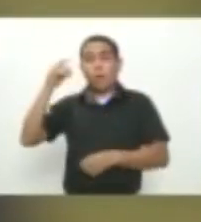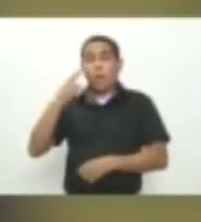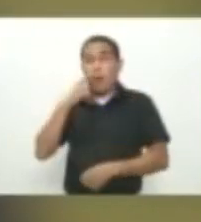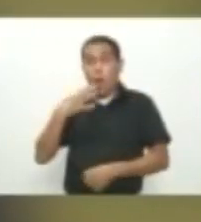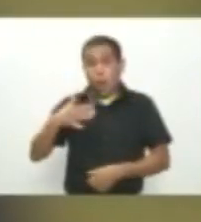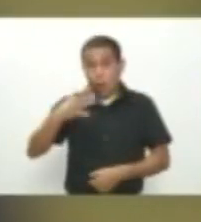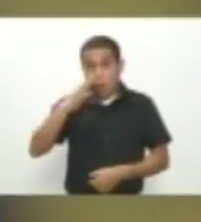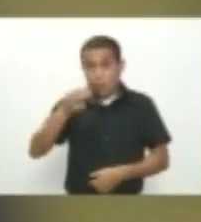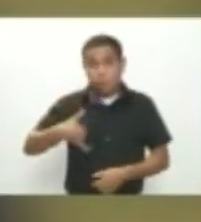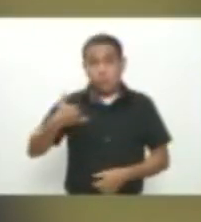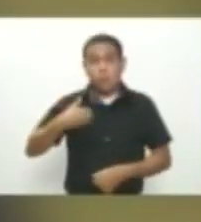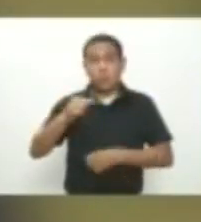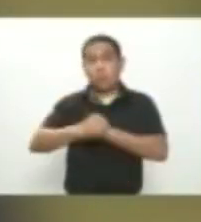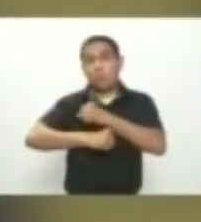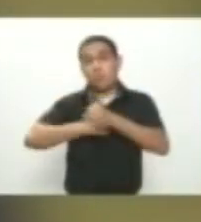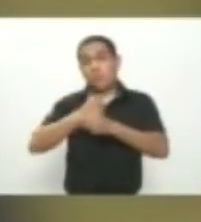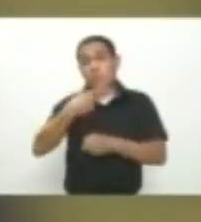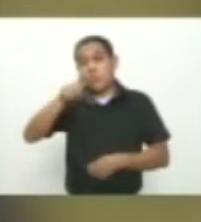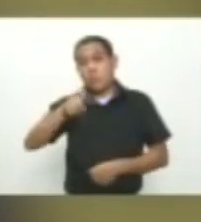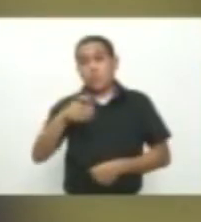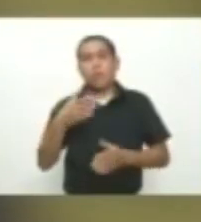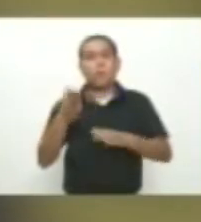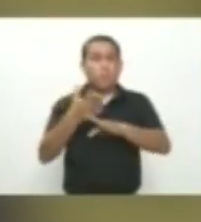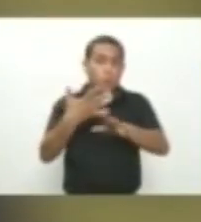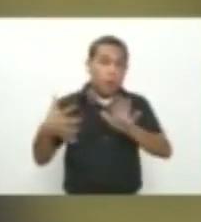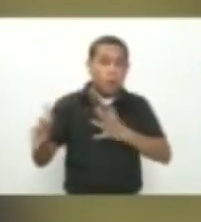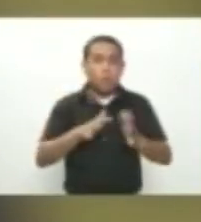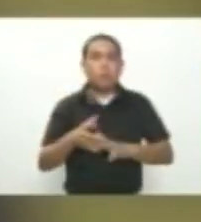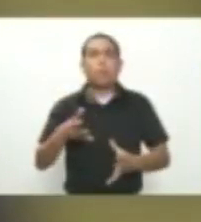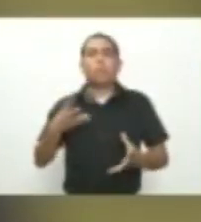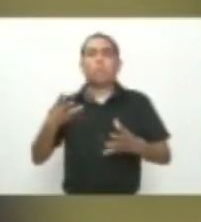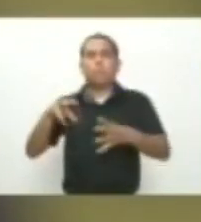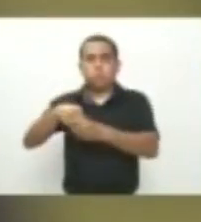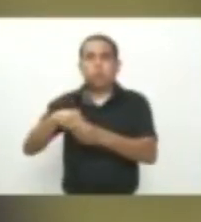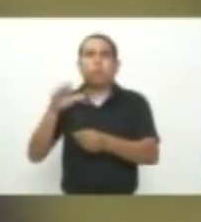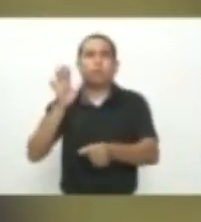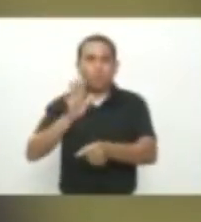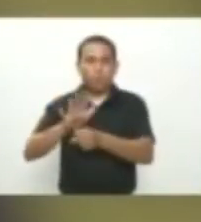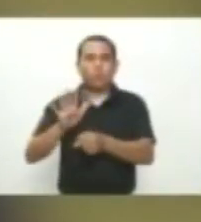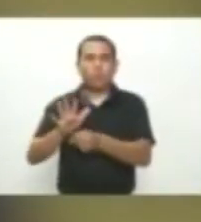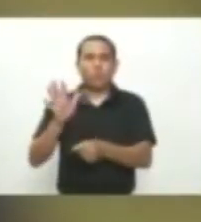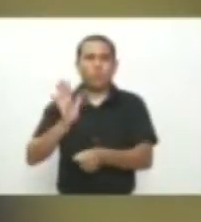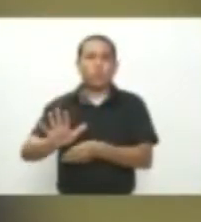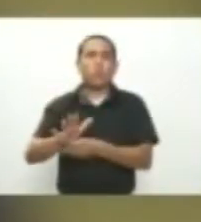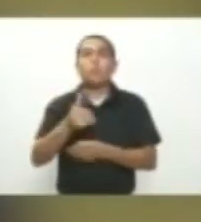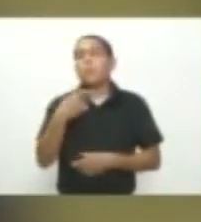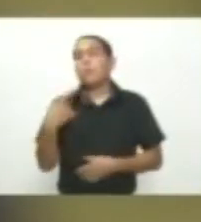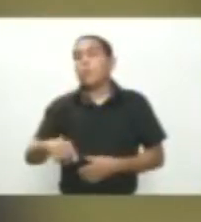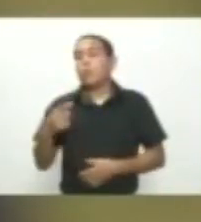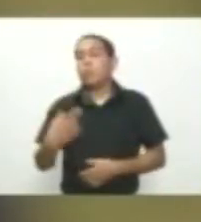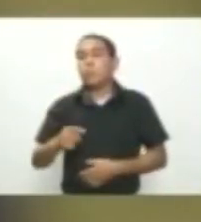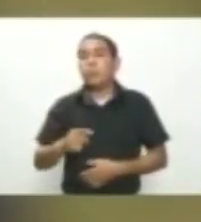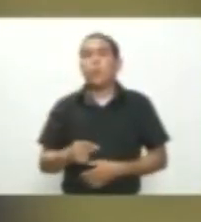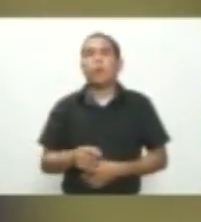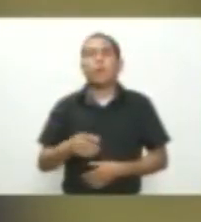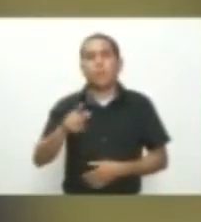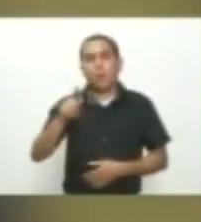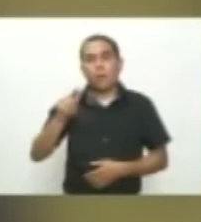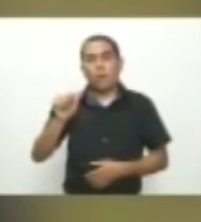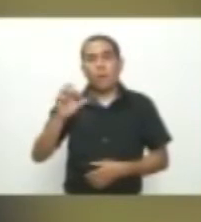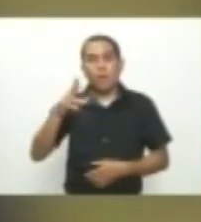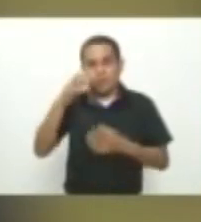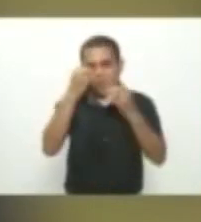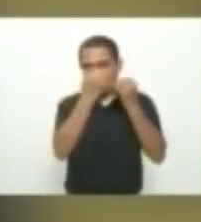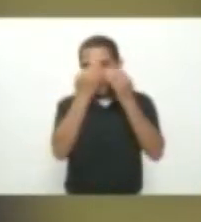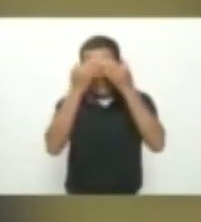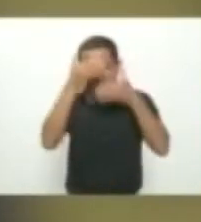parte de la fila del EPL del Urabá Antioqueño, de donde es oriundo e hizo parte de las Autodefensas Unidas de Colombia en